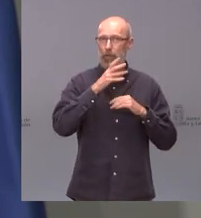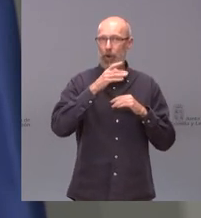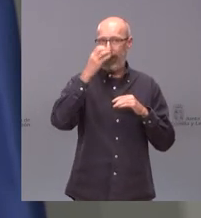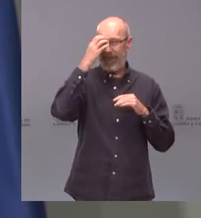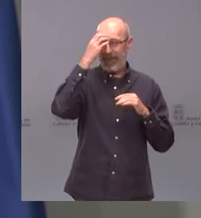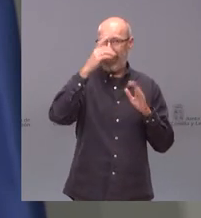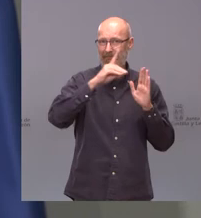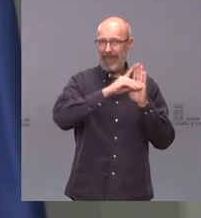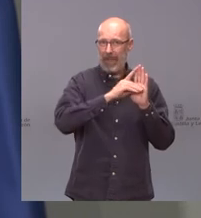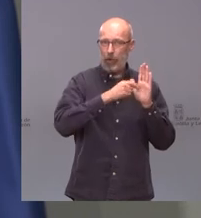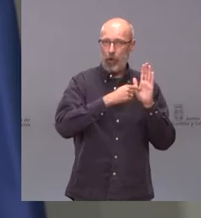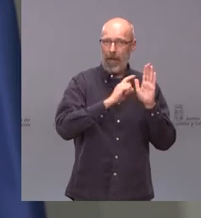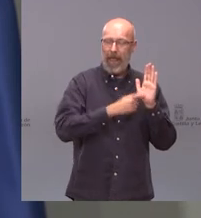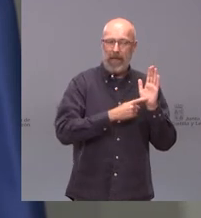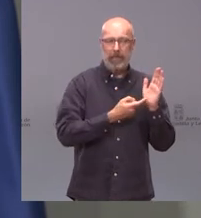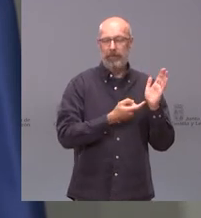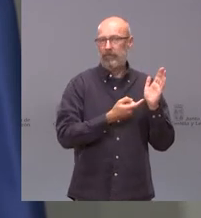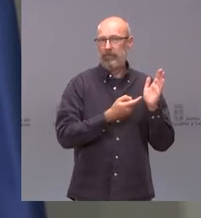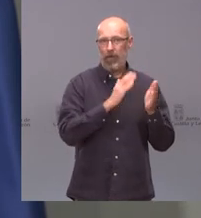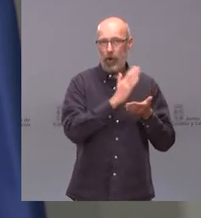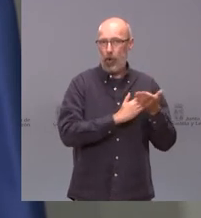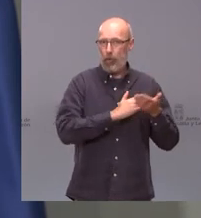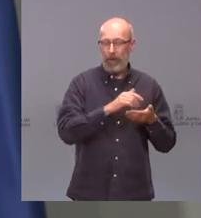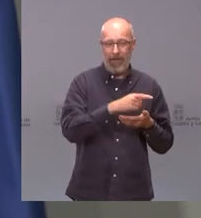esto supongo que la pregunta